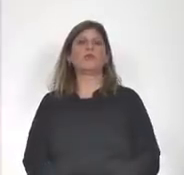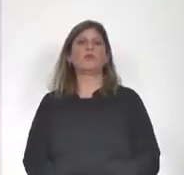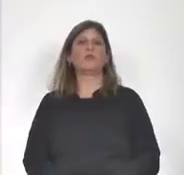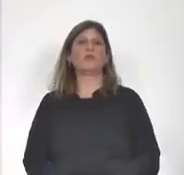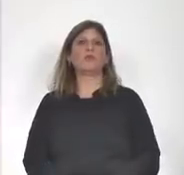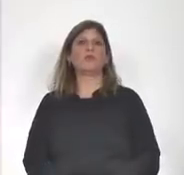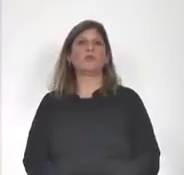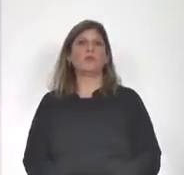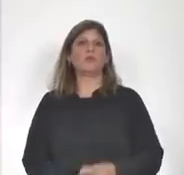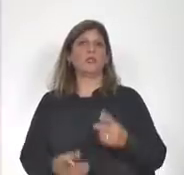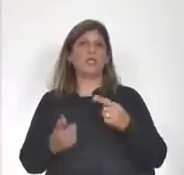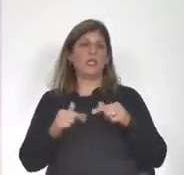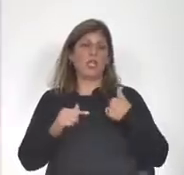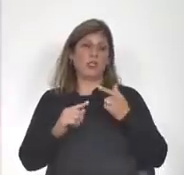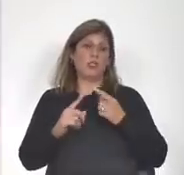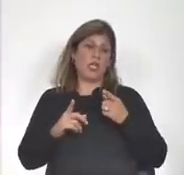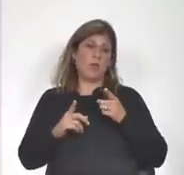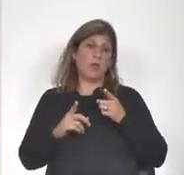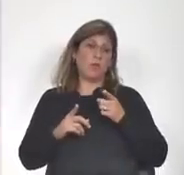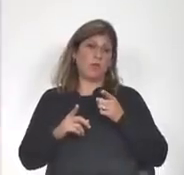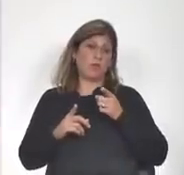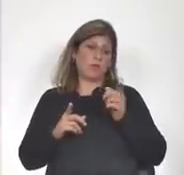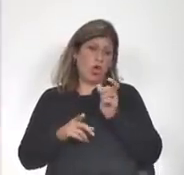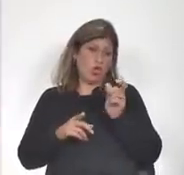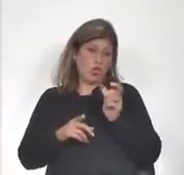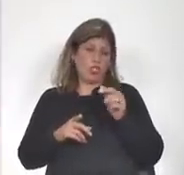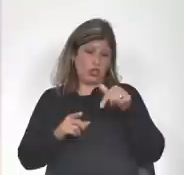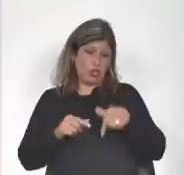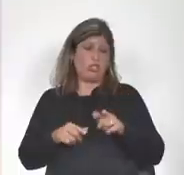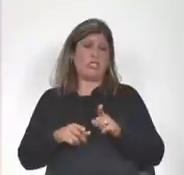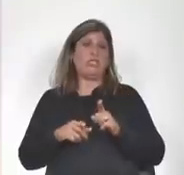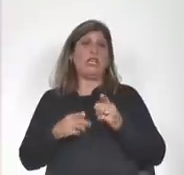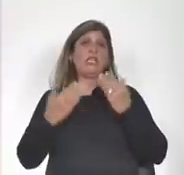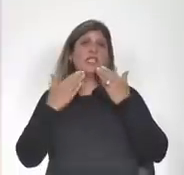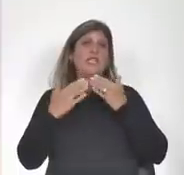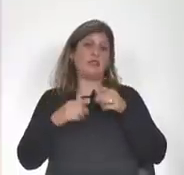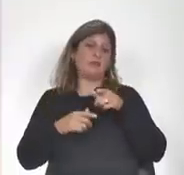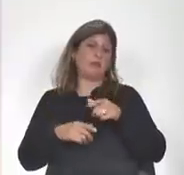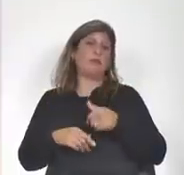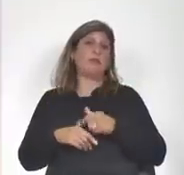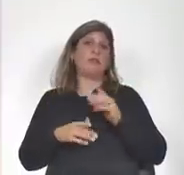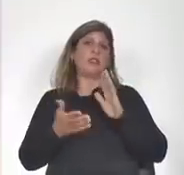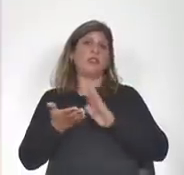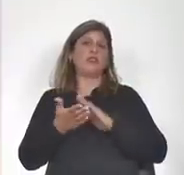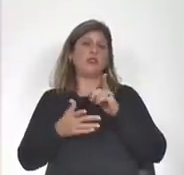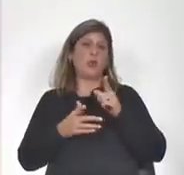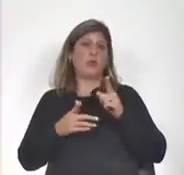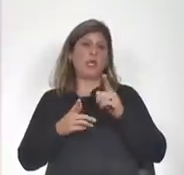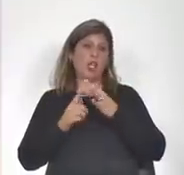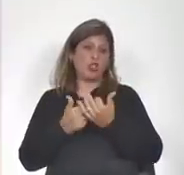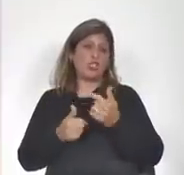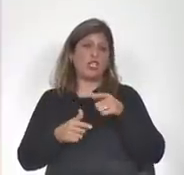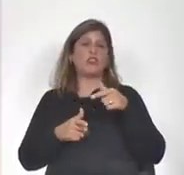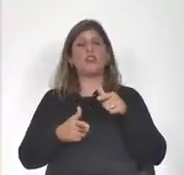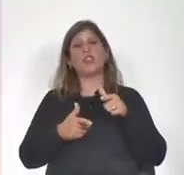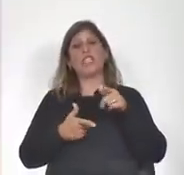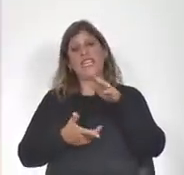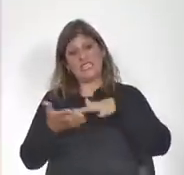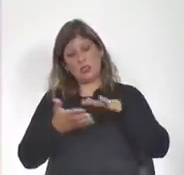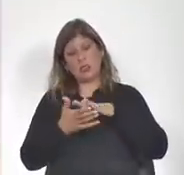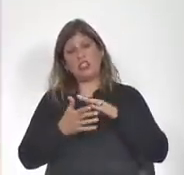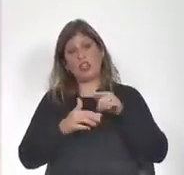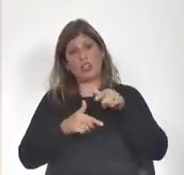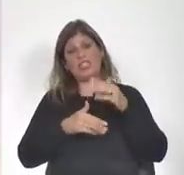nos hemos acotado en esta primera intervención algunas referencias a ese contexto y sobre todo al clima en el que se desarrolla